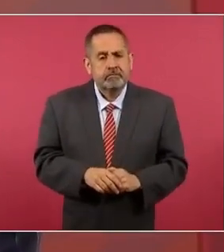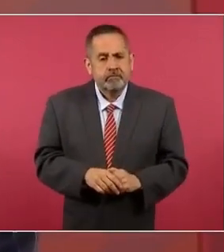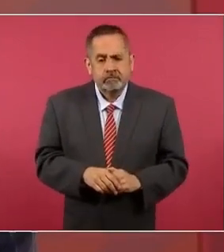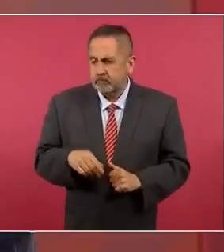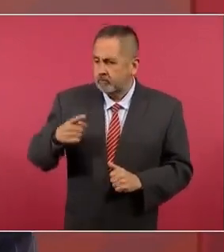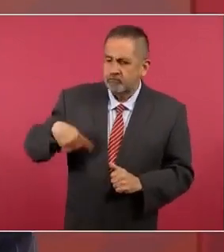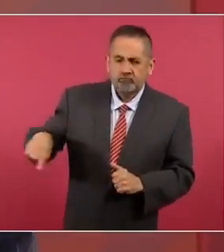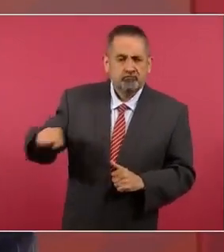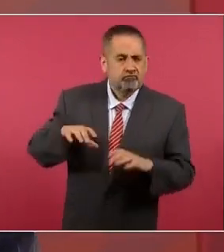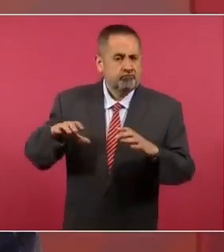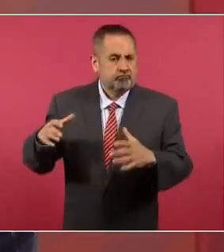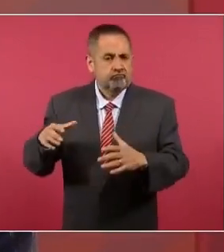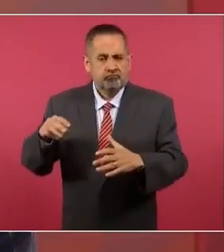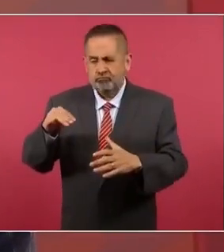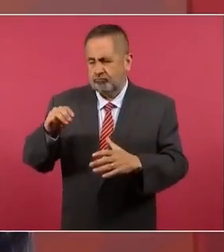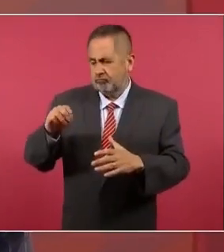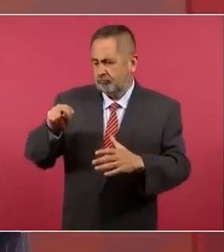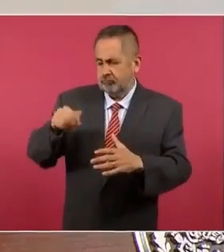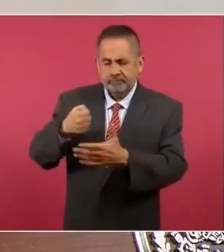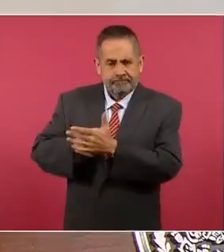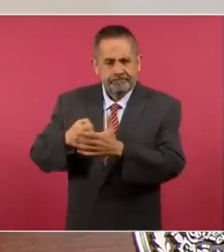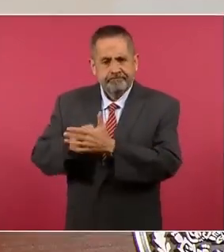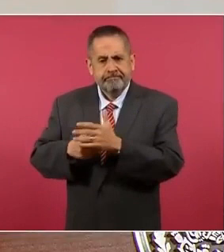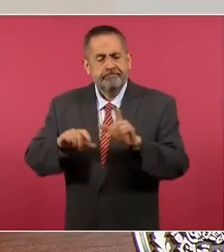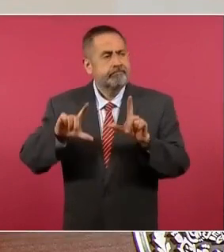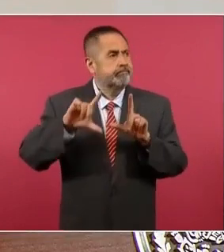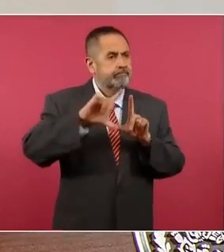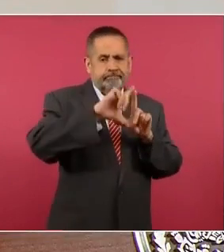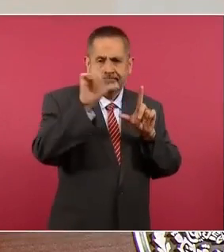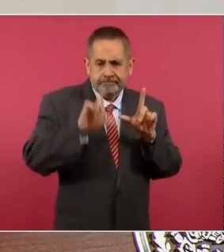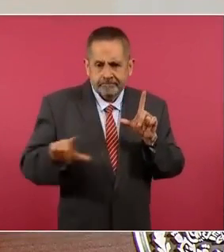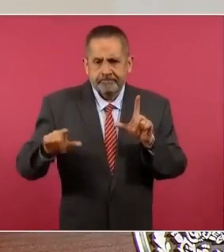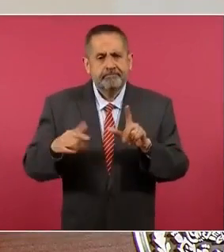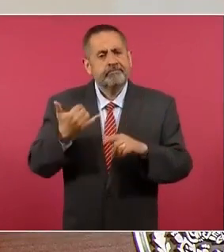movimiento nacional, mundial,